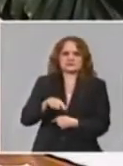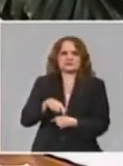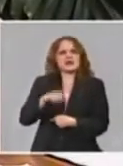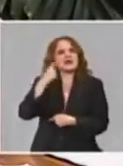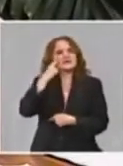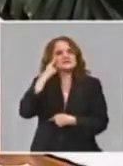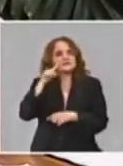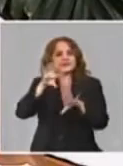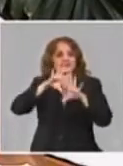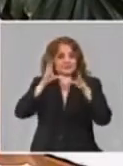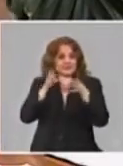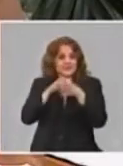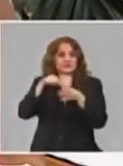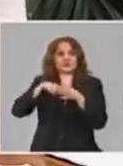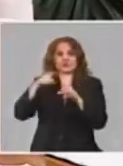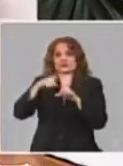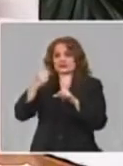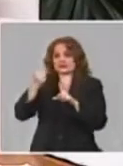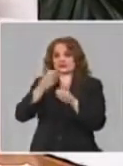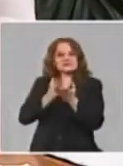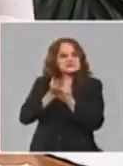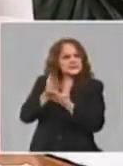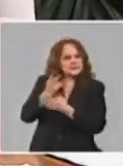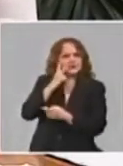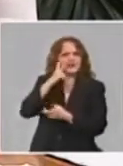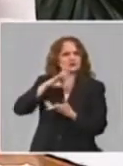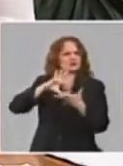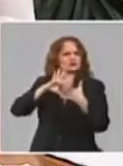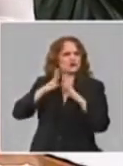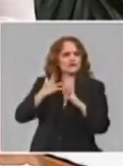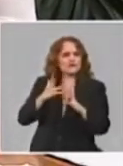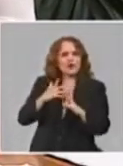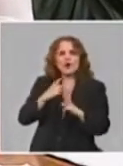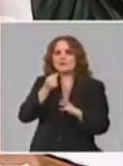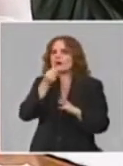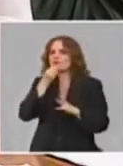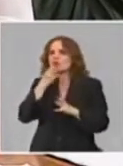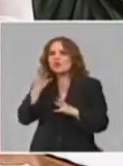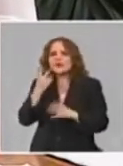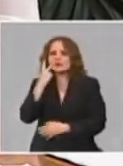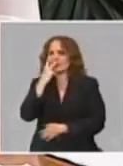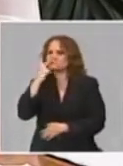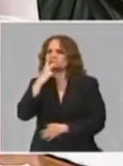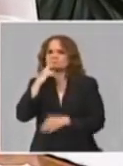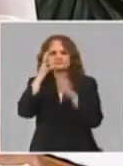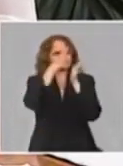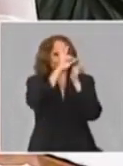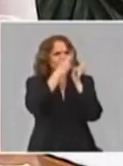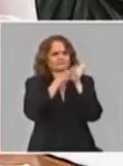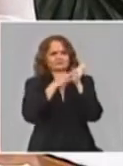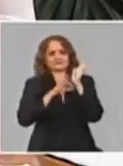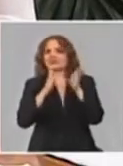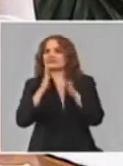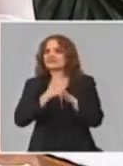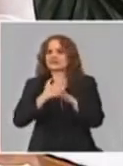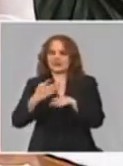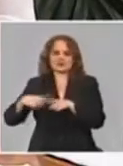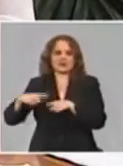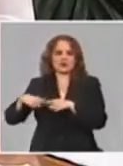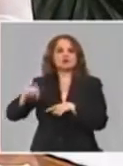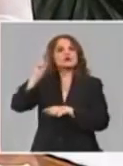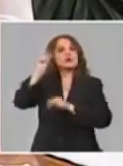integralidad, va a permitirnos darle un seguimiento desde muchos puntos de vista a ese convalesciente y que creo que va a ser